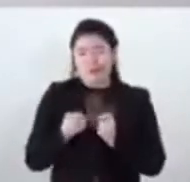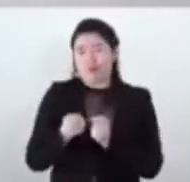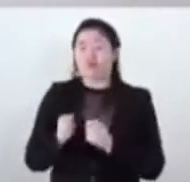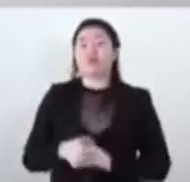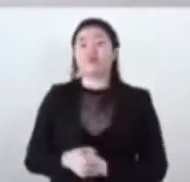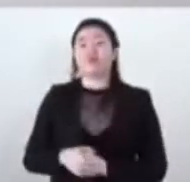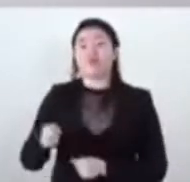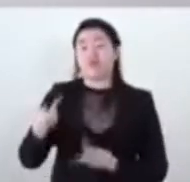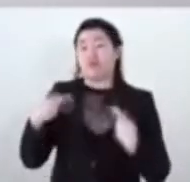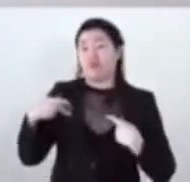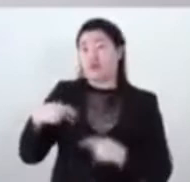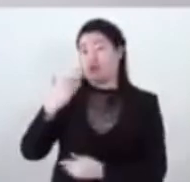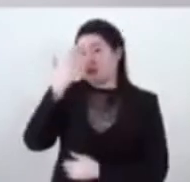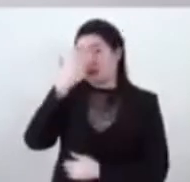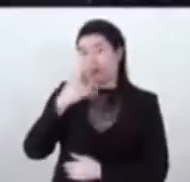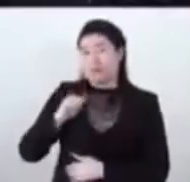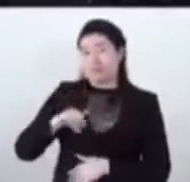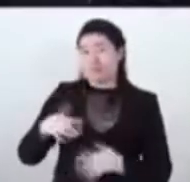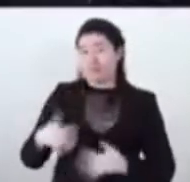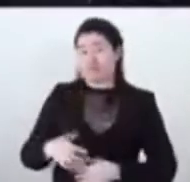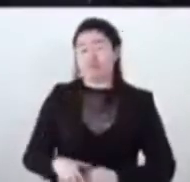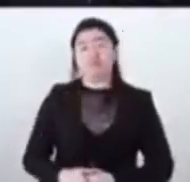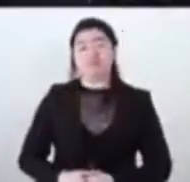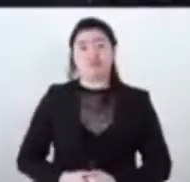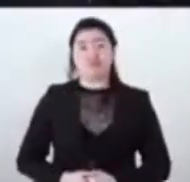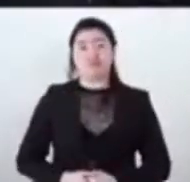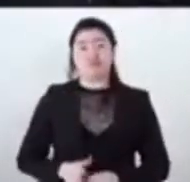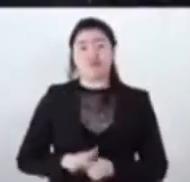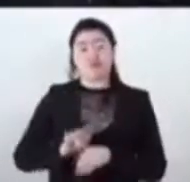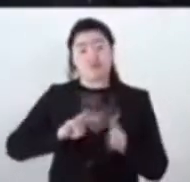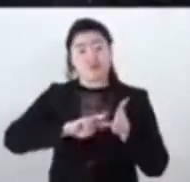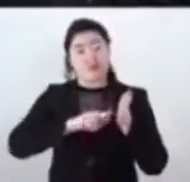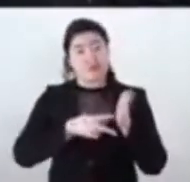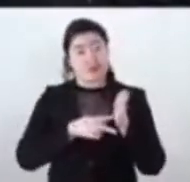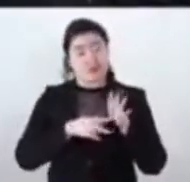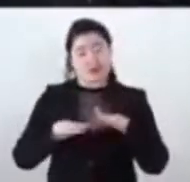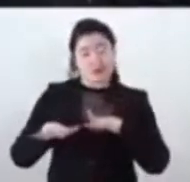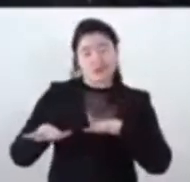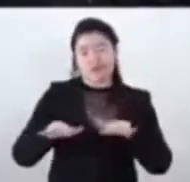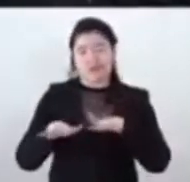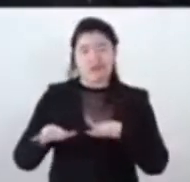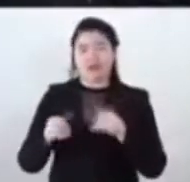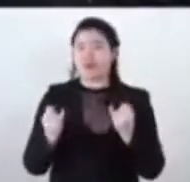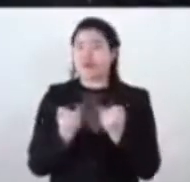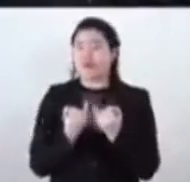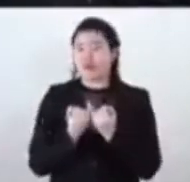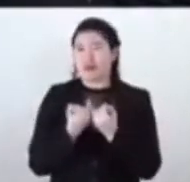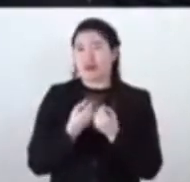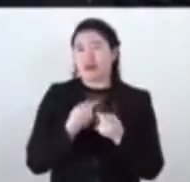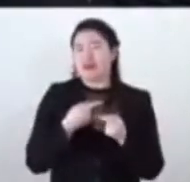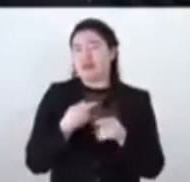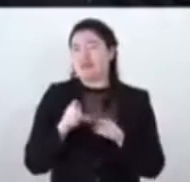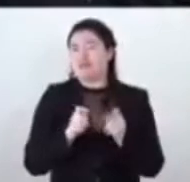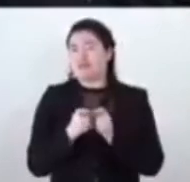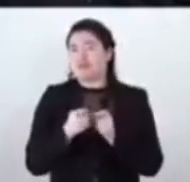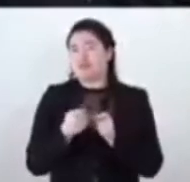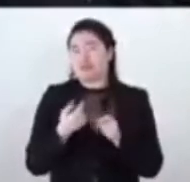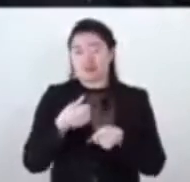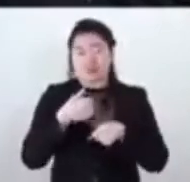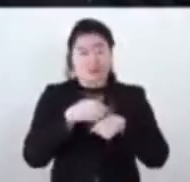en ingeniería geosísmica, modelado numérico e